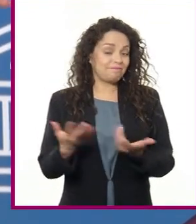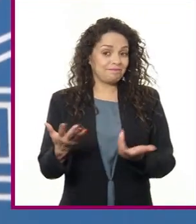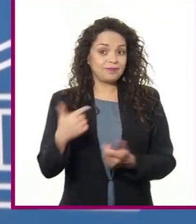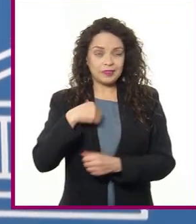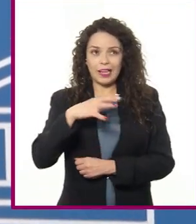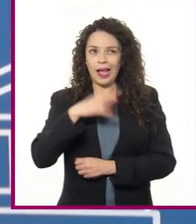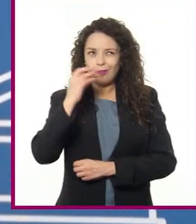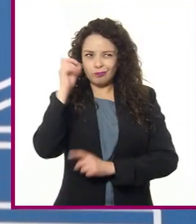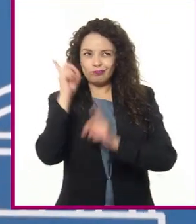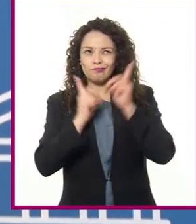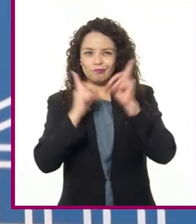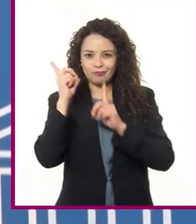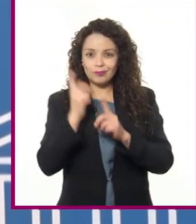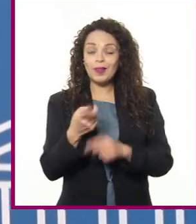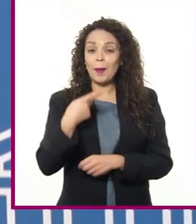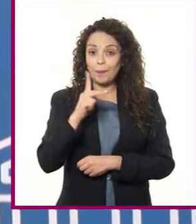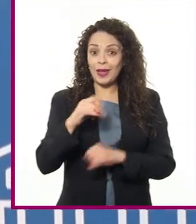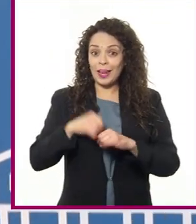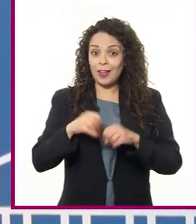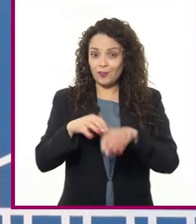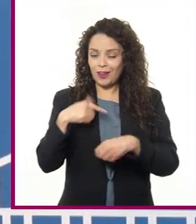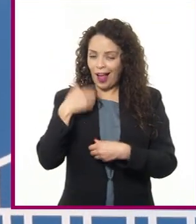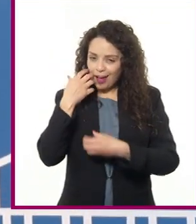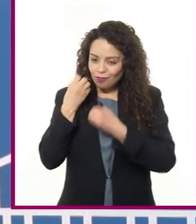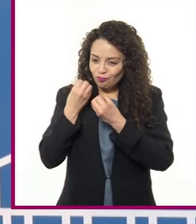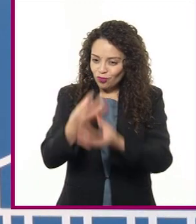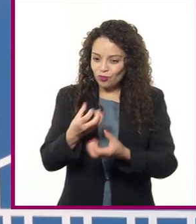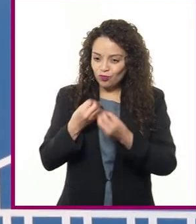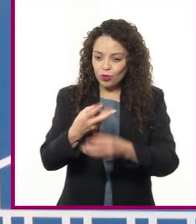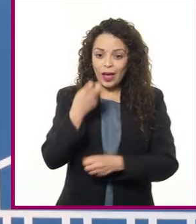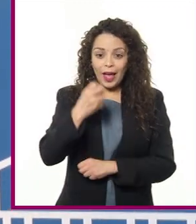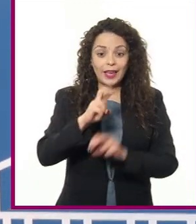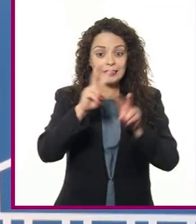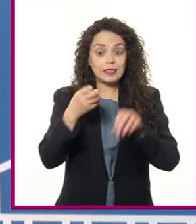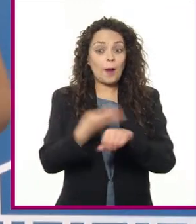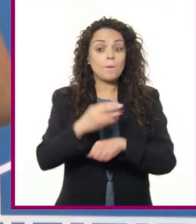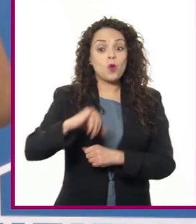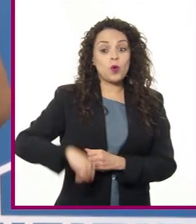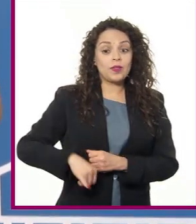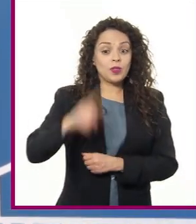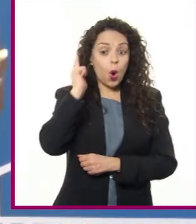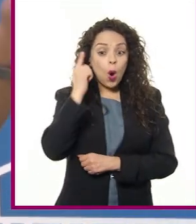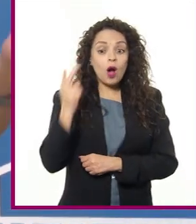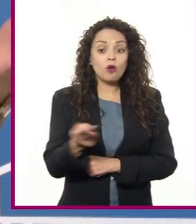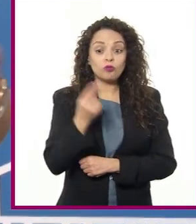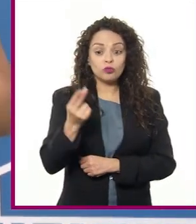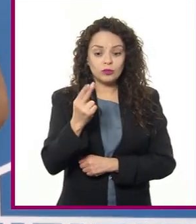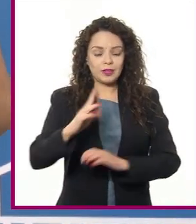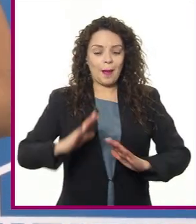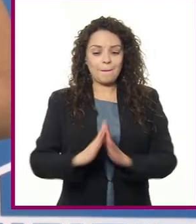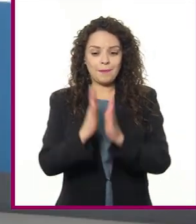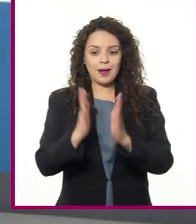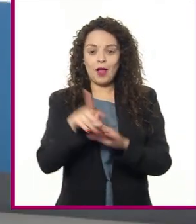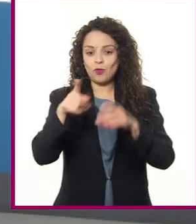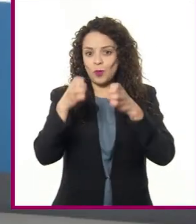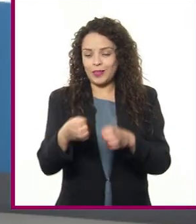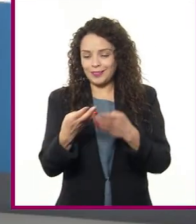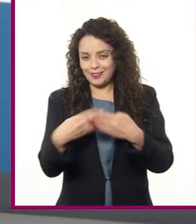e información que aportar a este tema tan interesante. Espero que ustedes también participen desde casa.